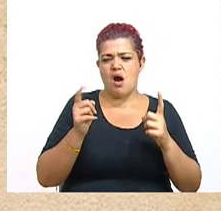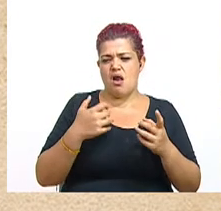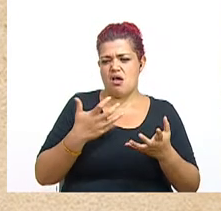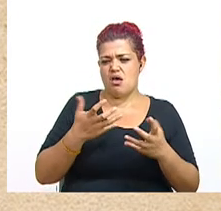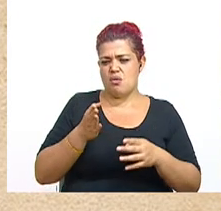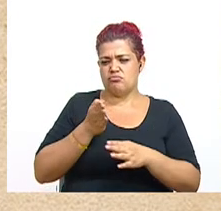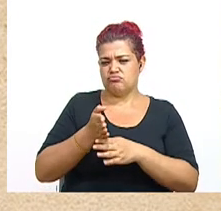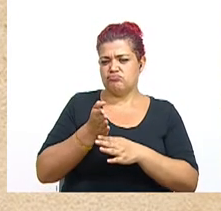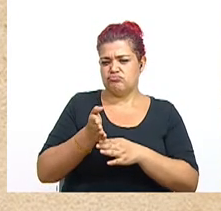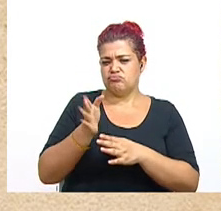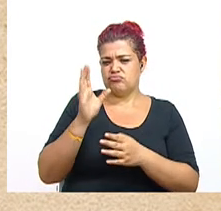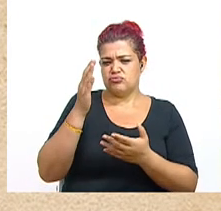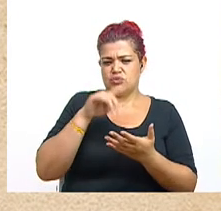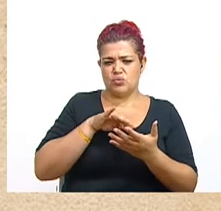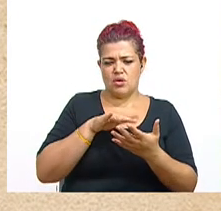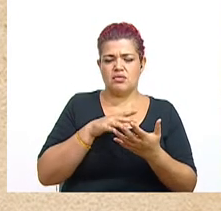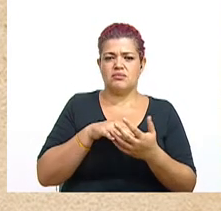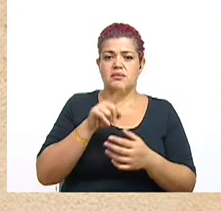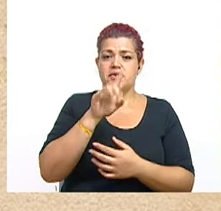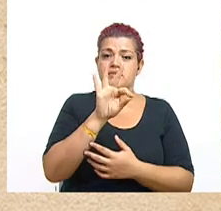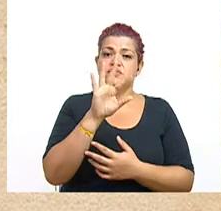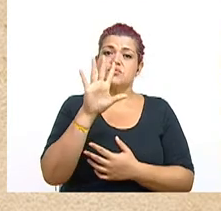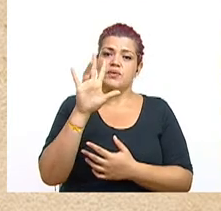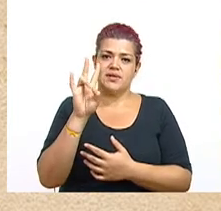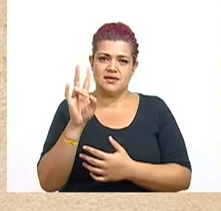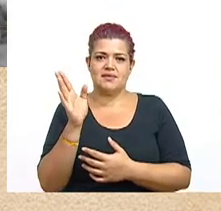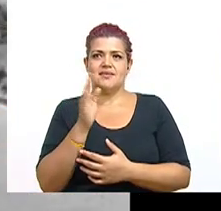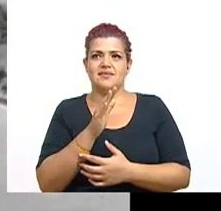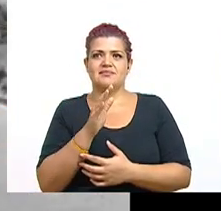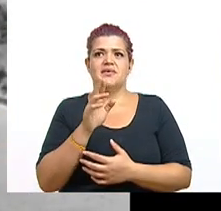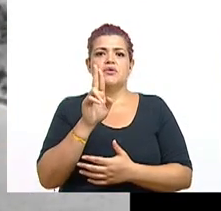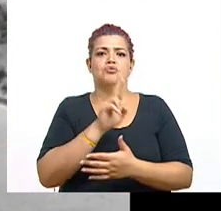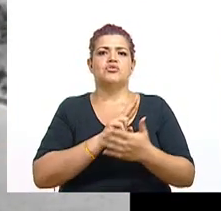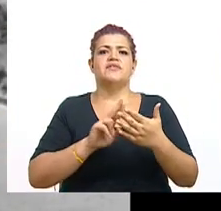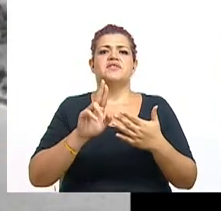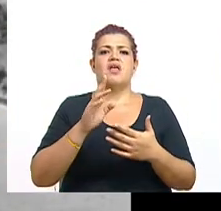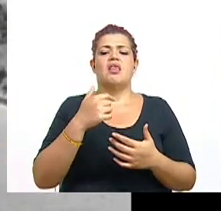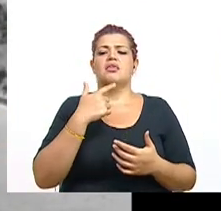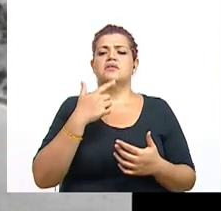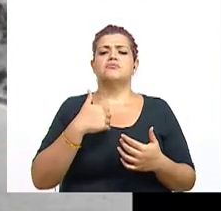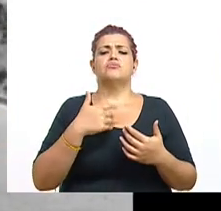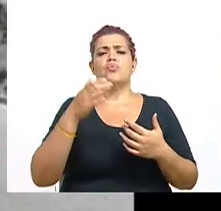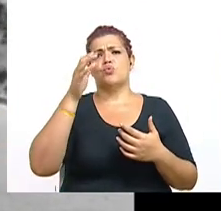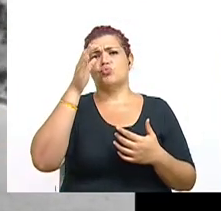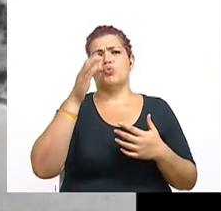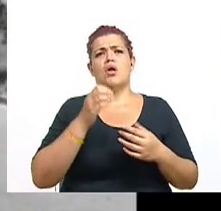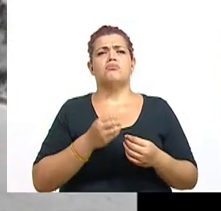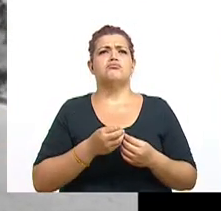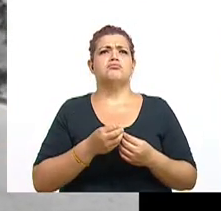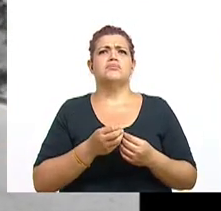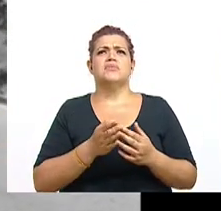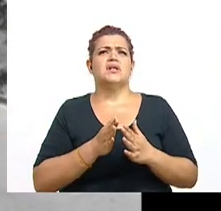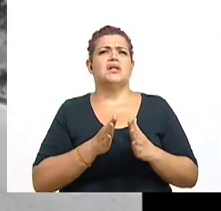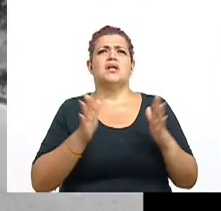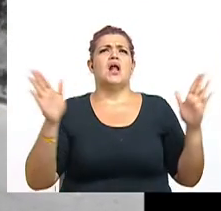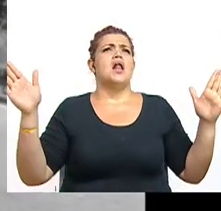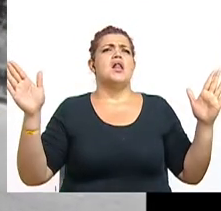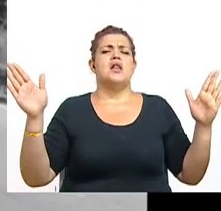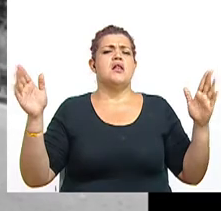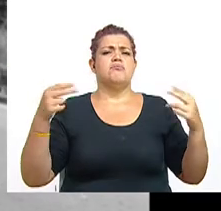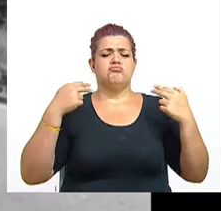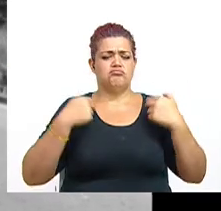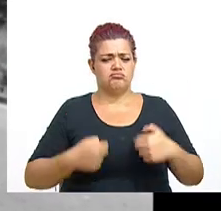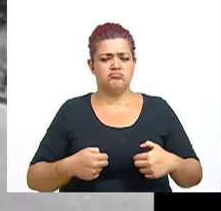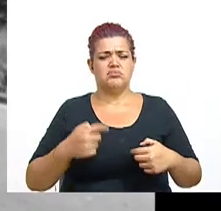información. En el 57 la UCR se define, así misma como de cultura general humanística, ese enfoque